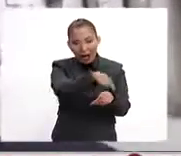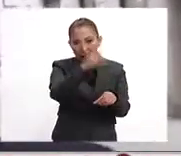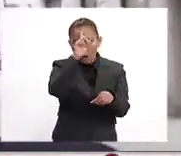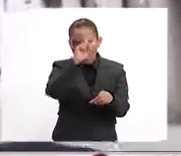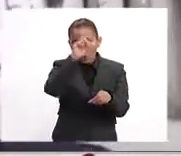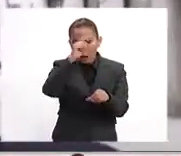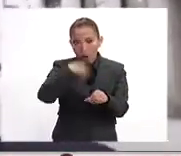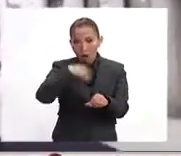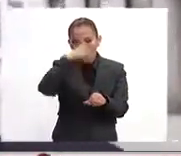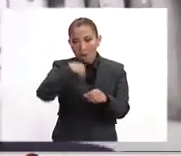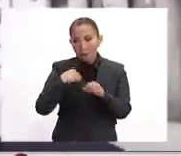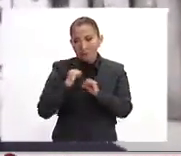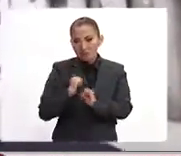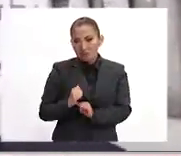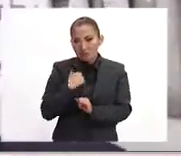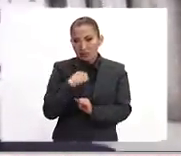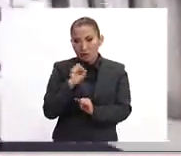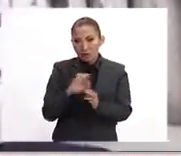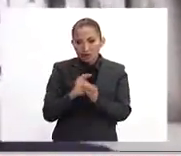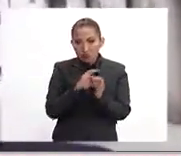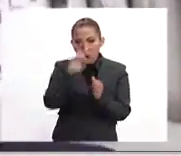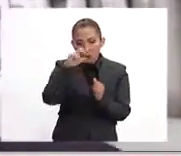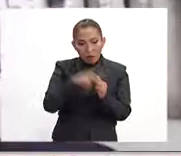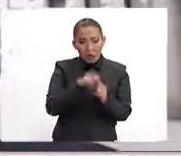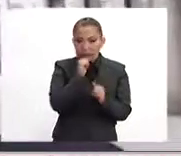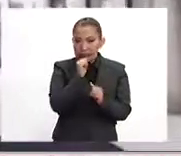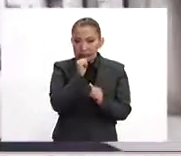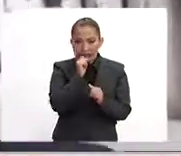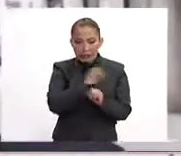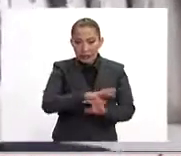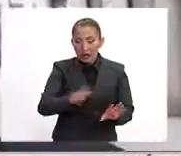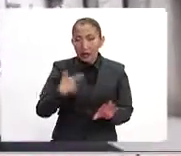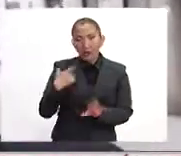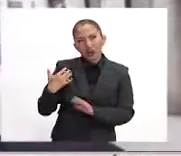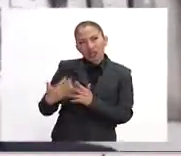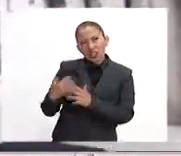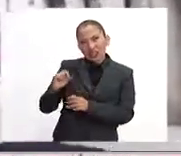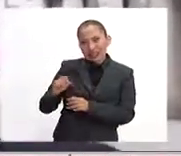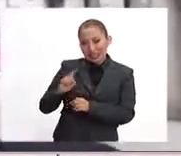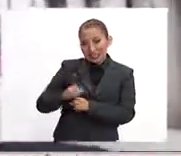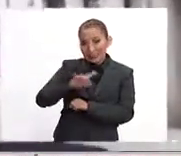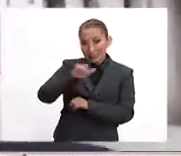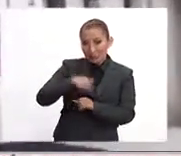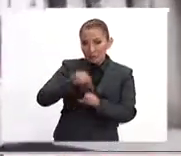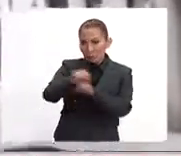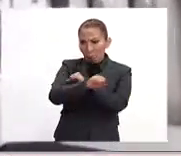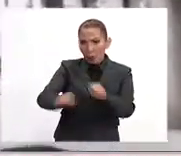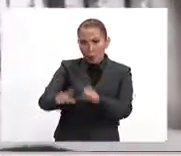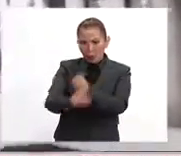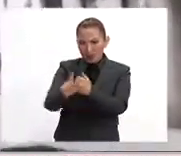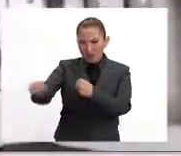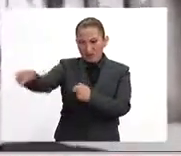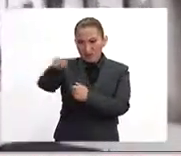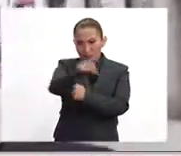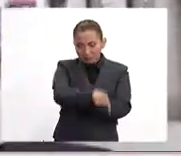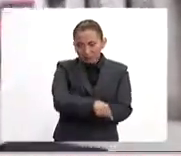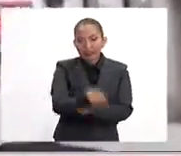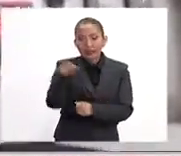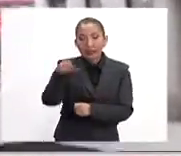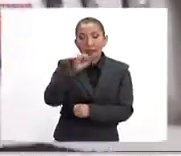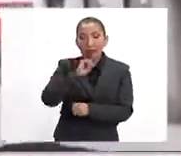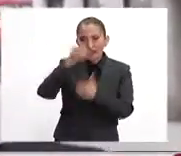Consejo de Ministros de la Unión Europea. Y desde hace aproximadamente unos 15, 20 días luego de los atentados, pues evidentemente también el